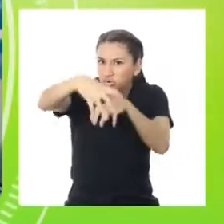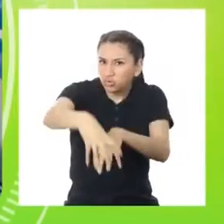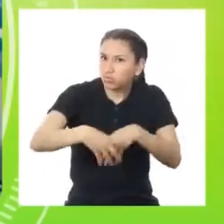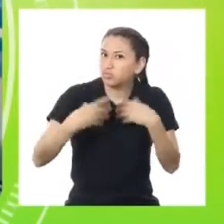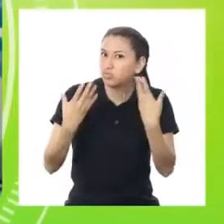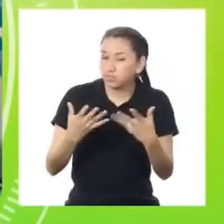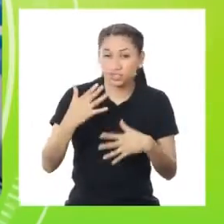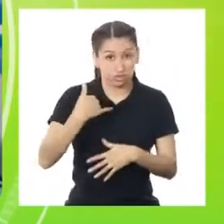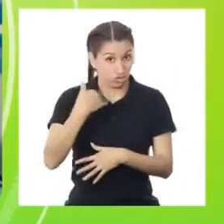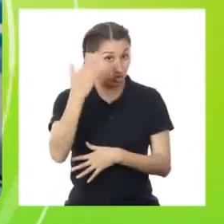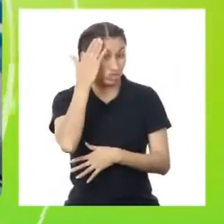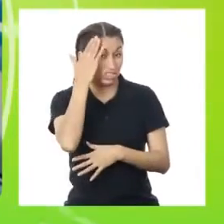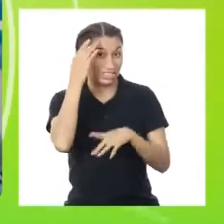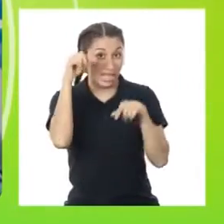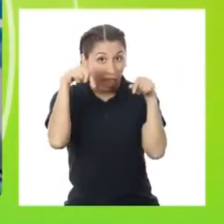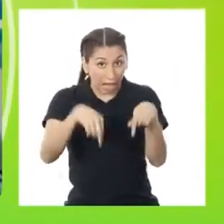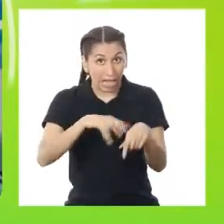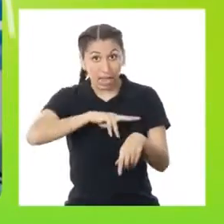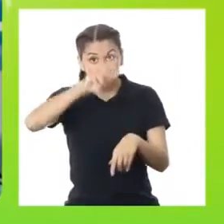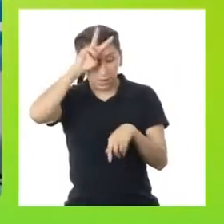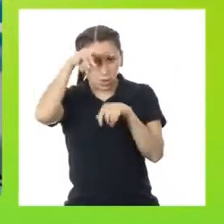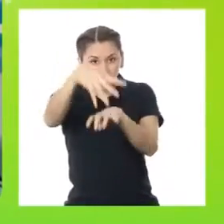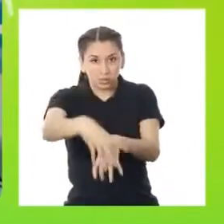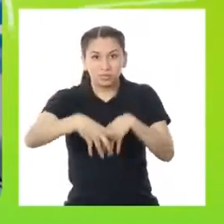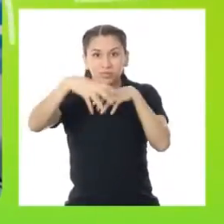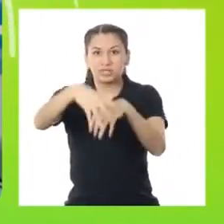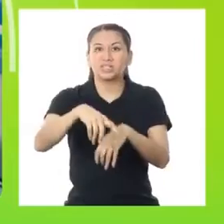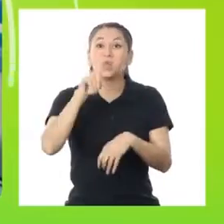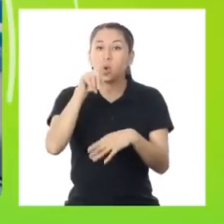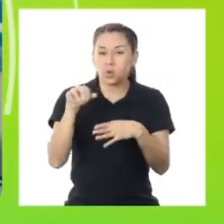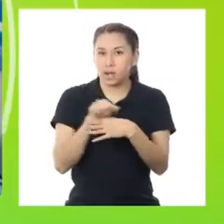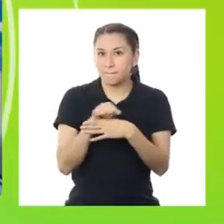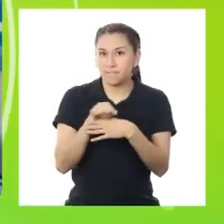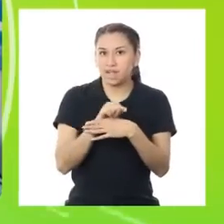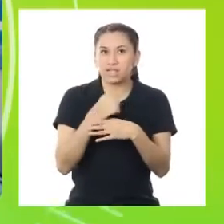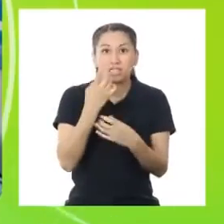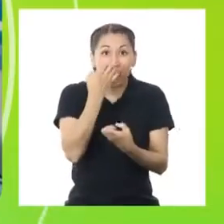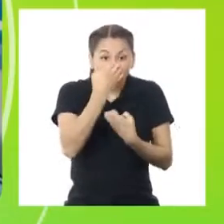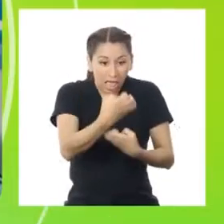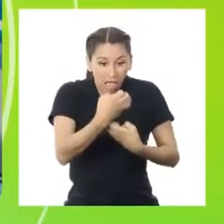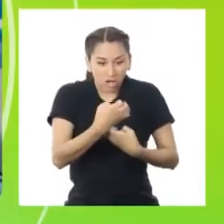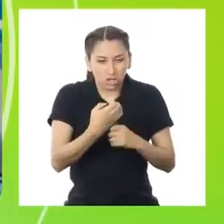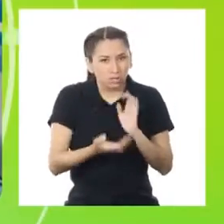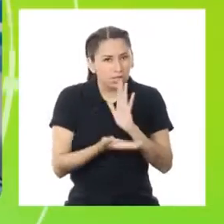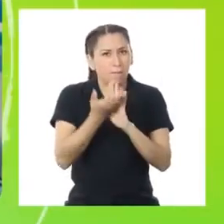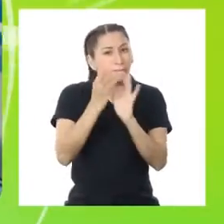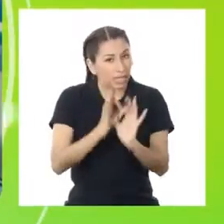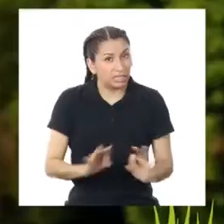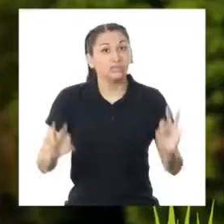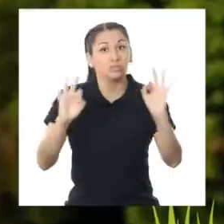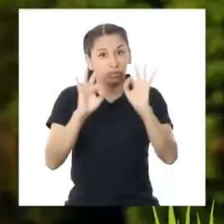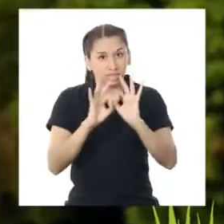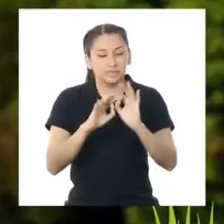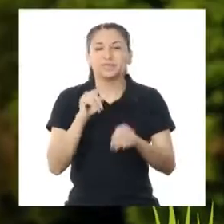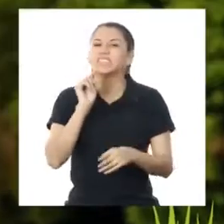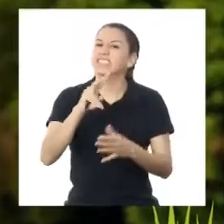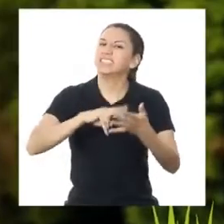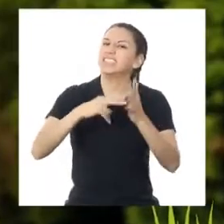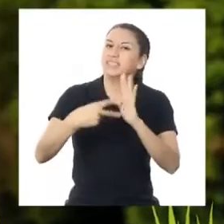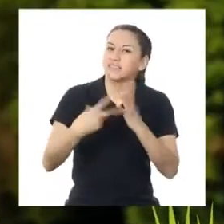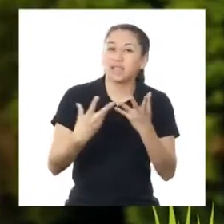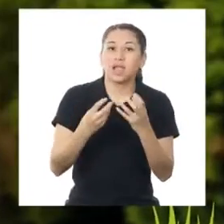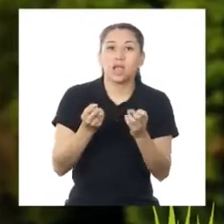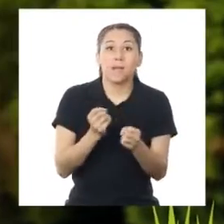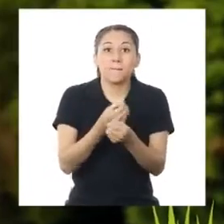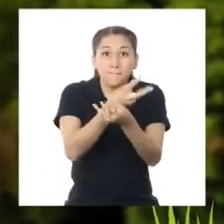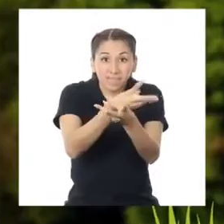que en nuestro país la agricultura es una de las actividades económicas más importantes. Consiste en